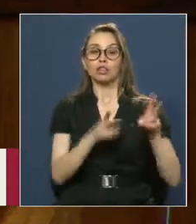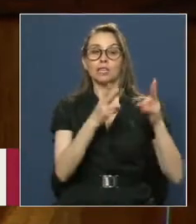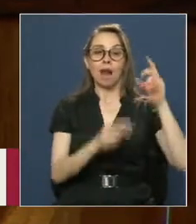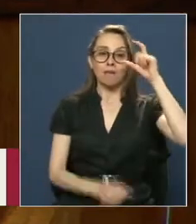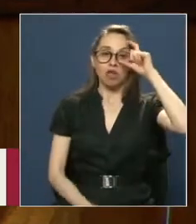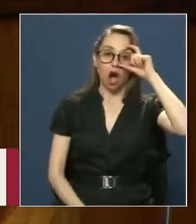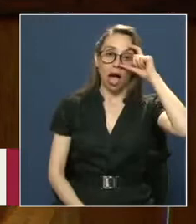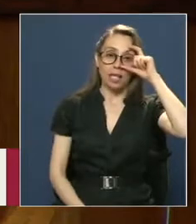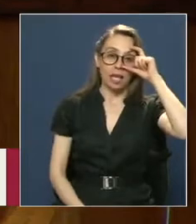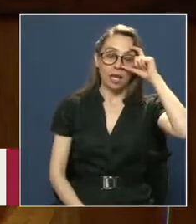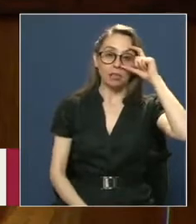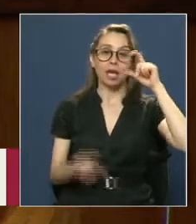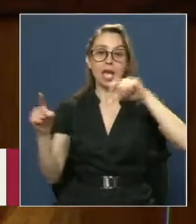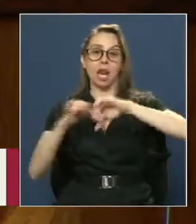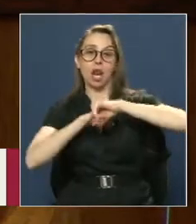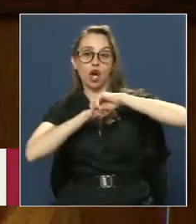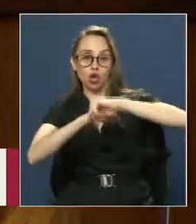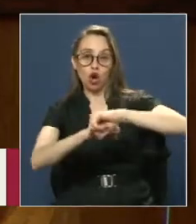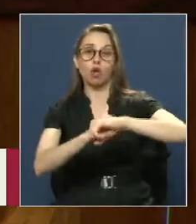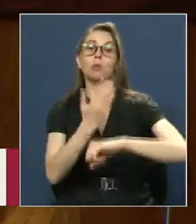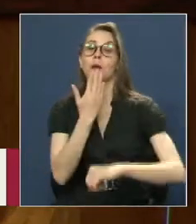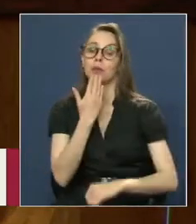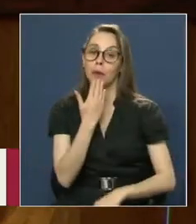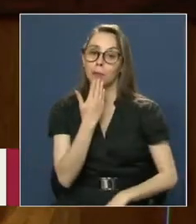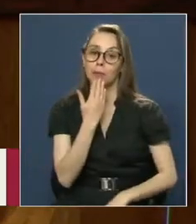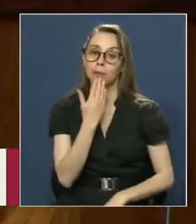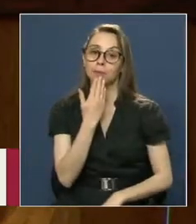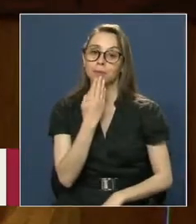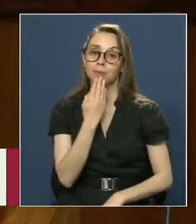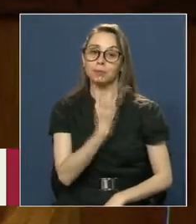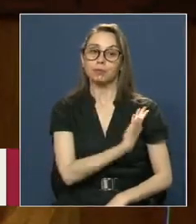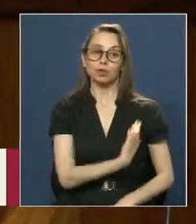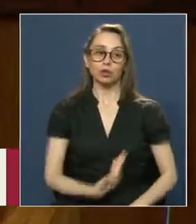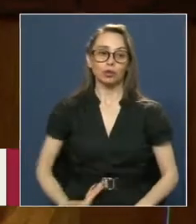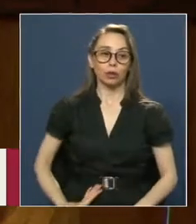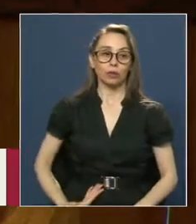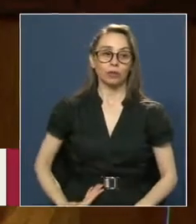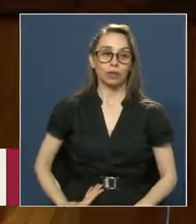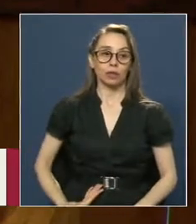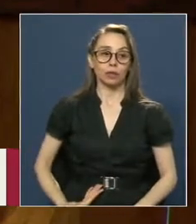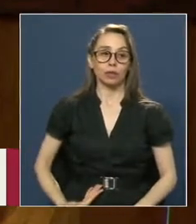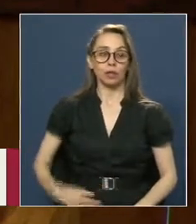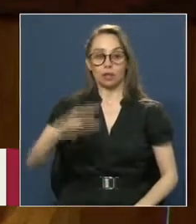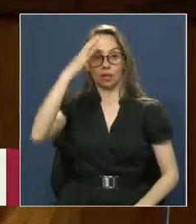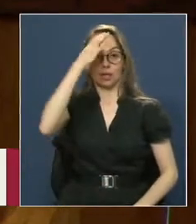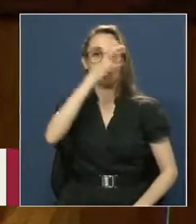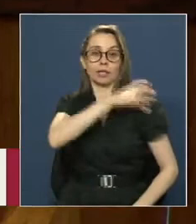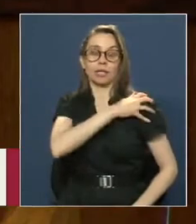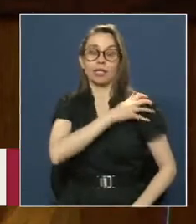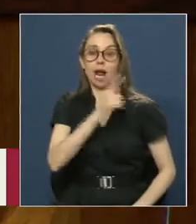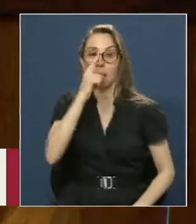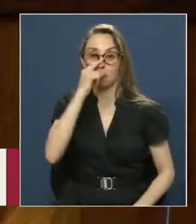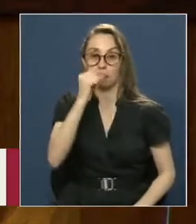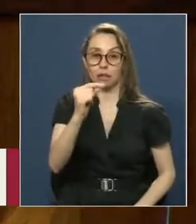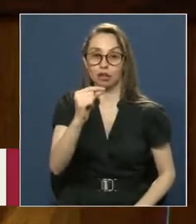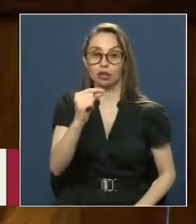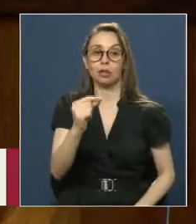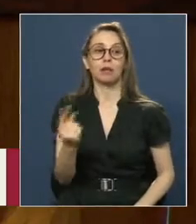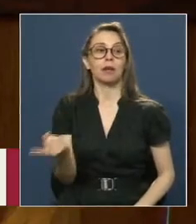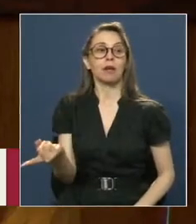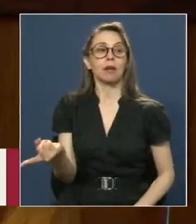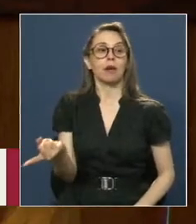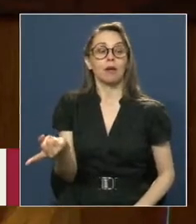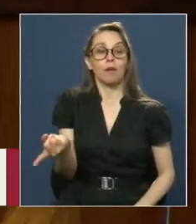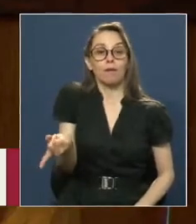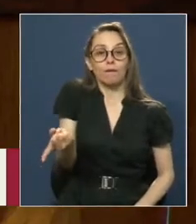Y fue un opositor También Al gobierno Del general Pinochet Retomando